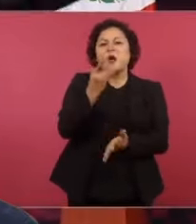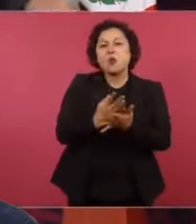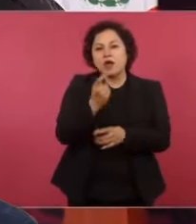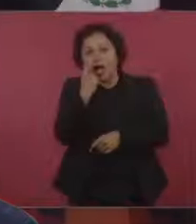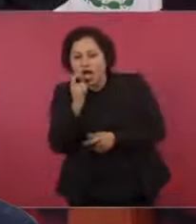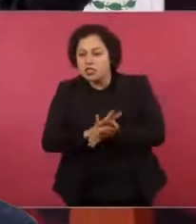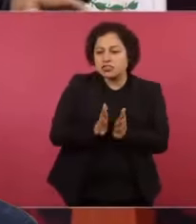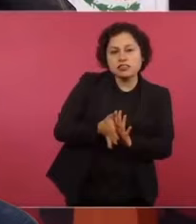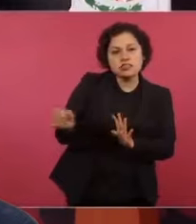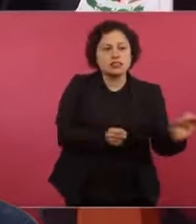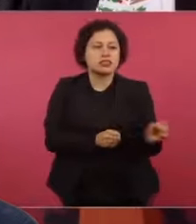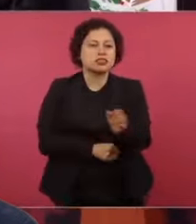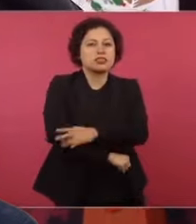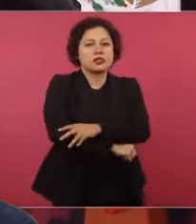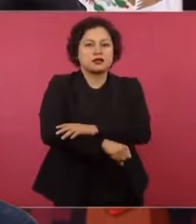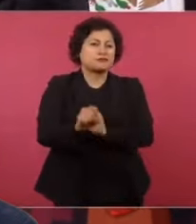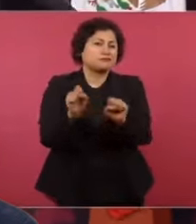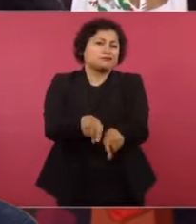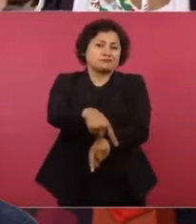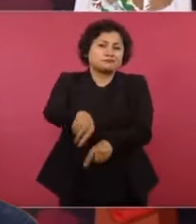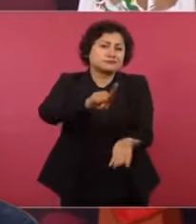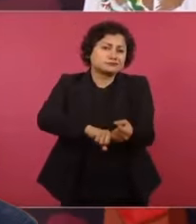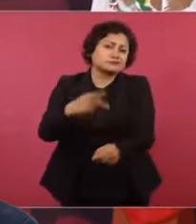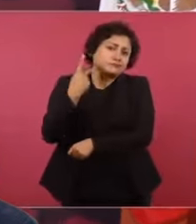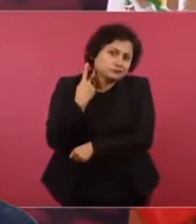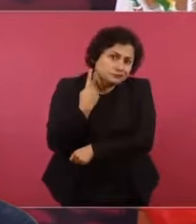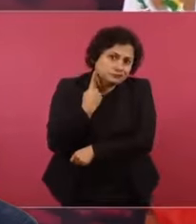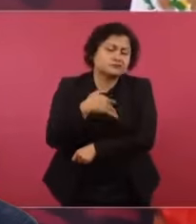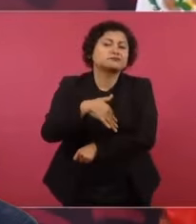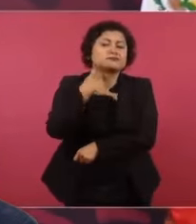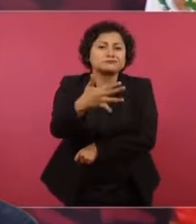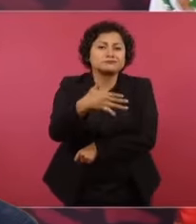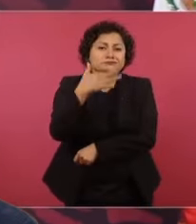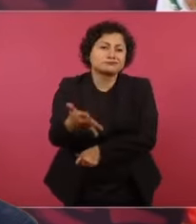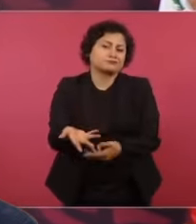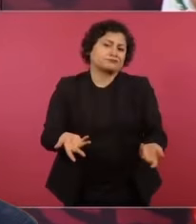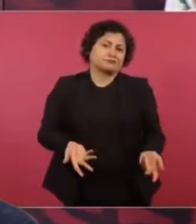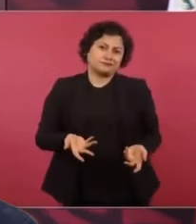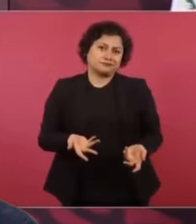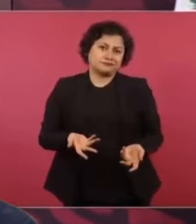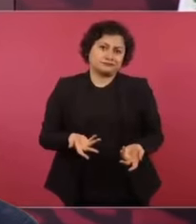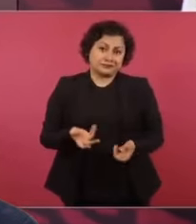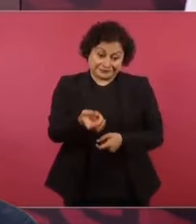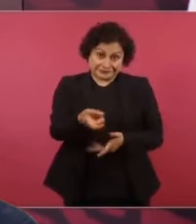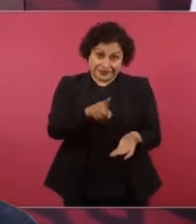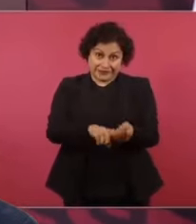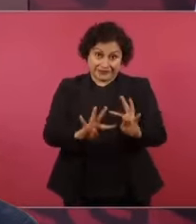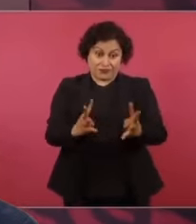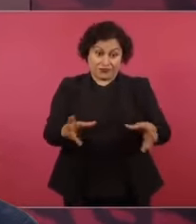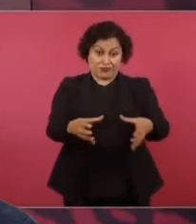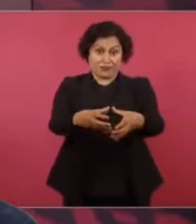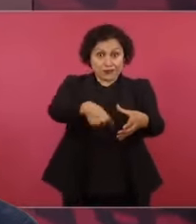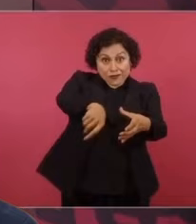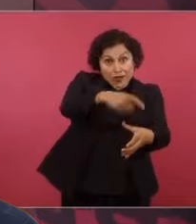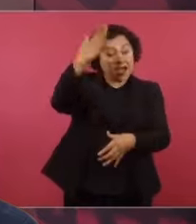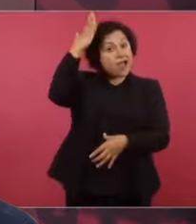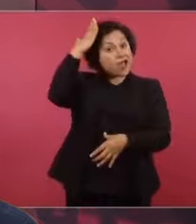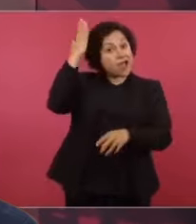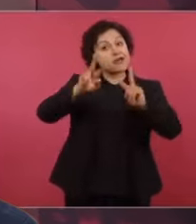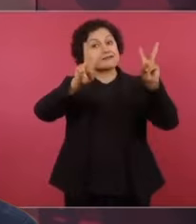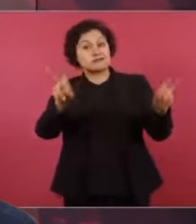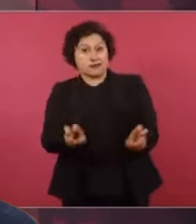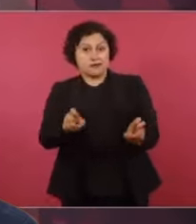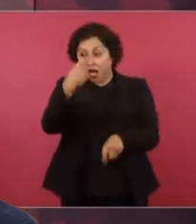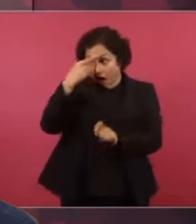corruptos, ese es el consejo supremo del poder conservador. Pero tienen